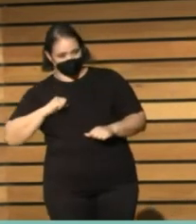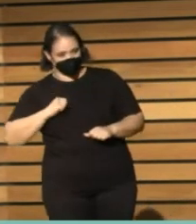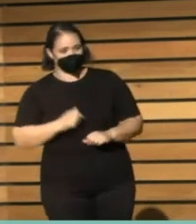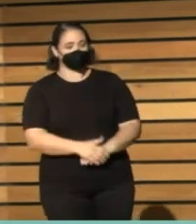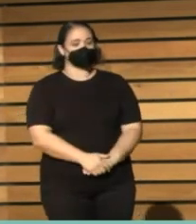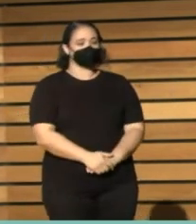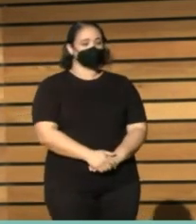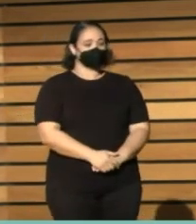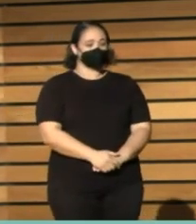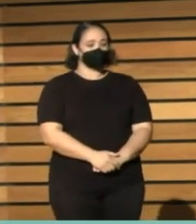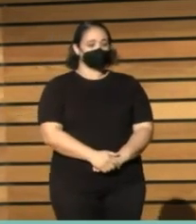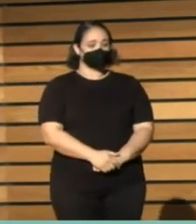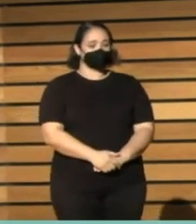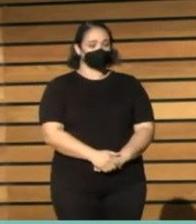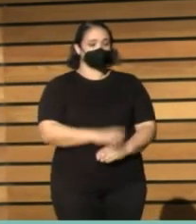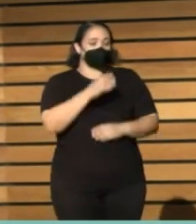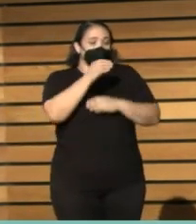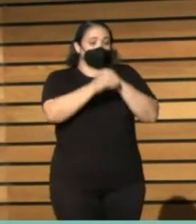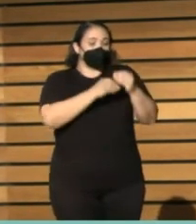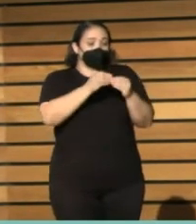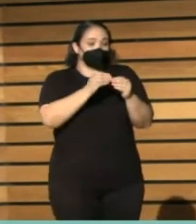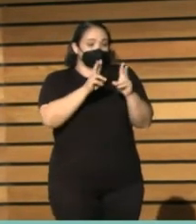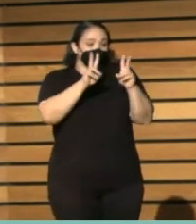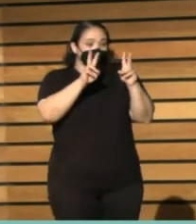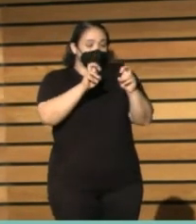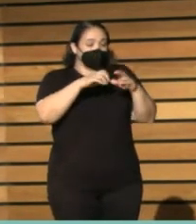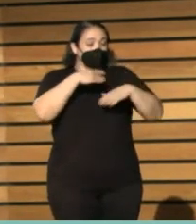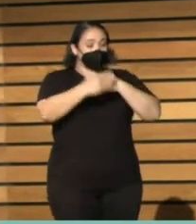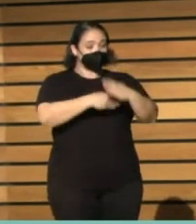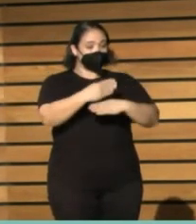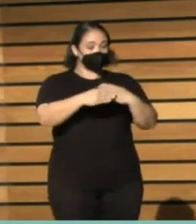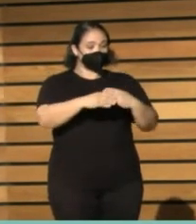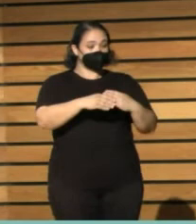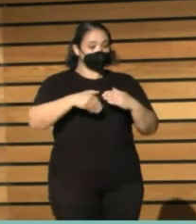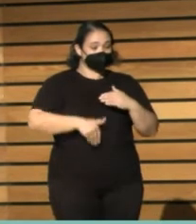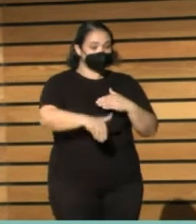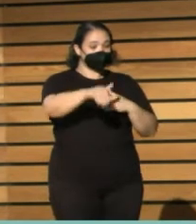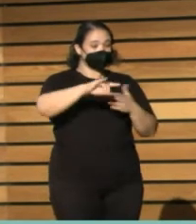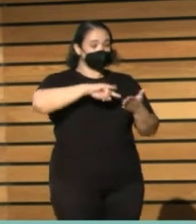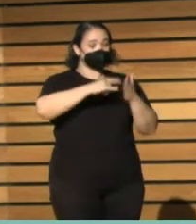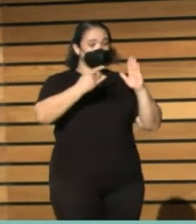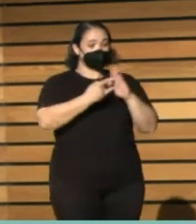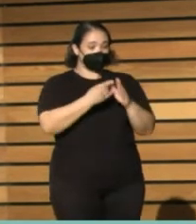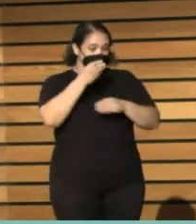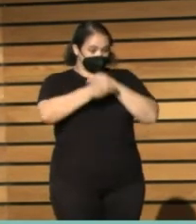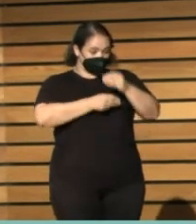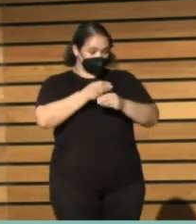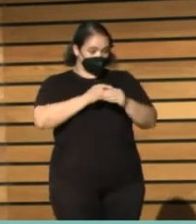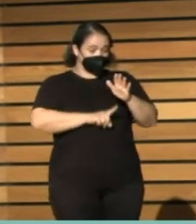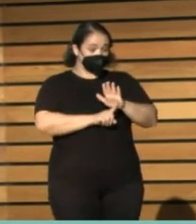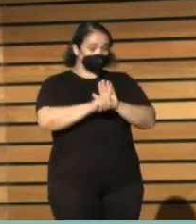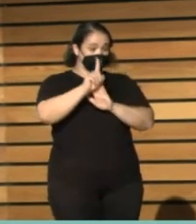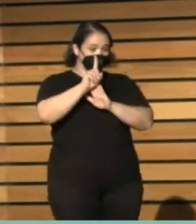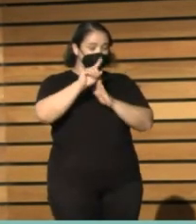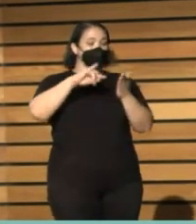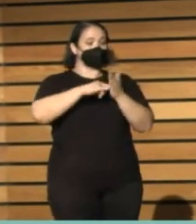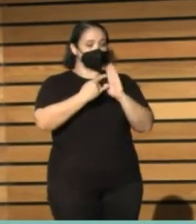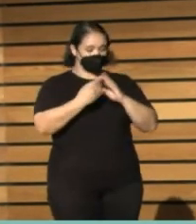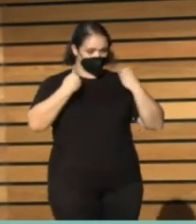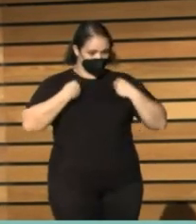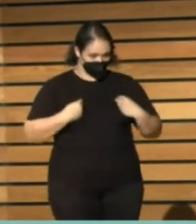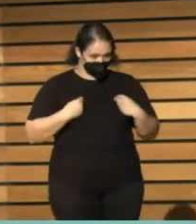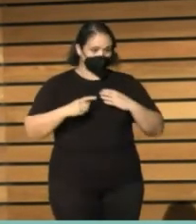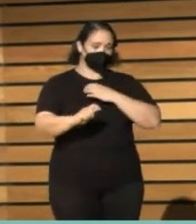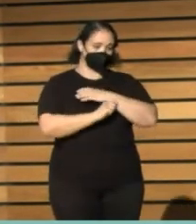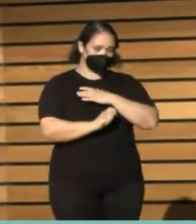Se pretende que sea un marco de referencia para el desarrollo de futuros planes operativos que desarrollen este plan, esta